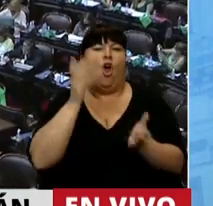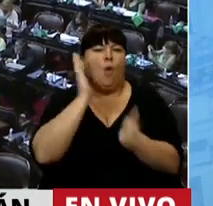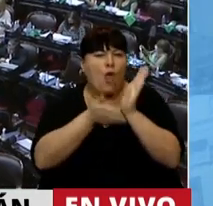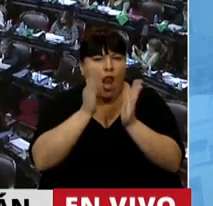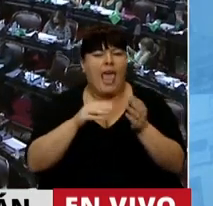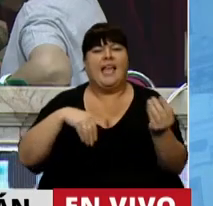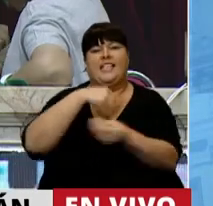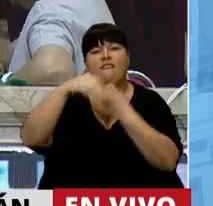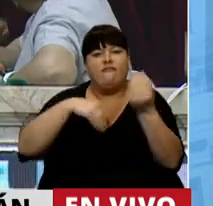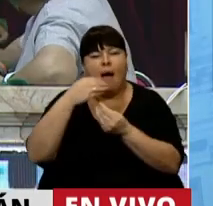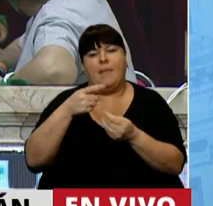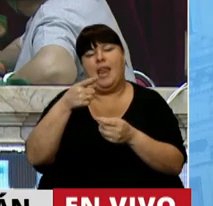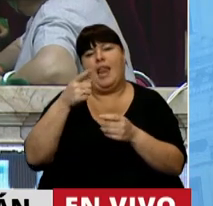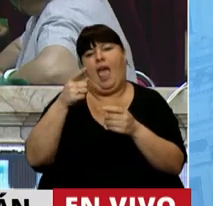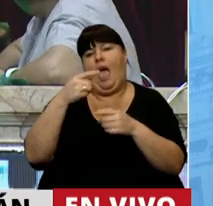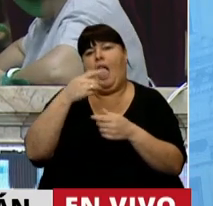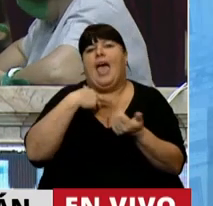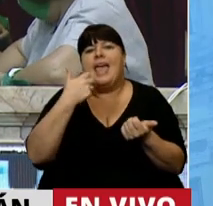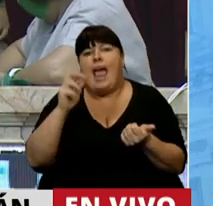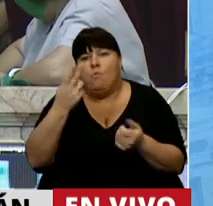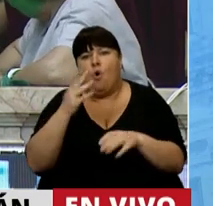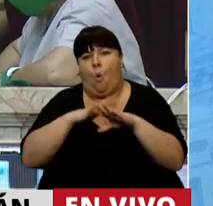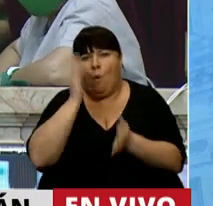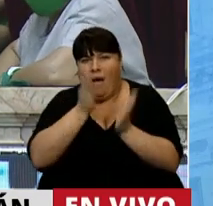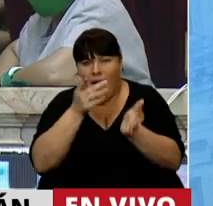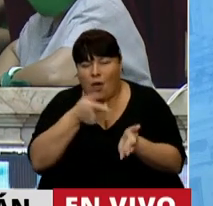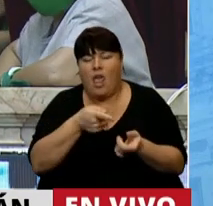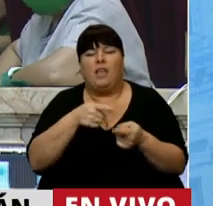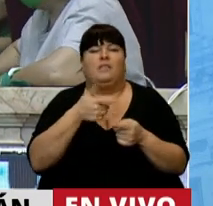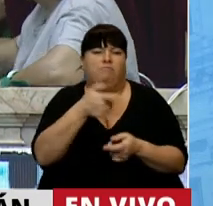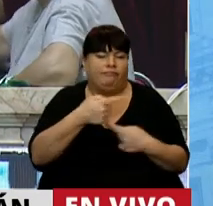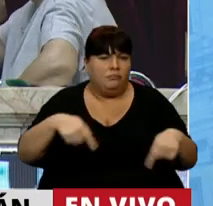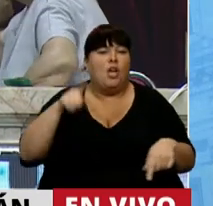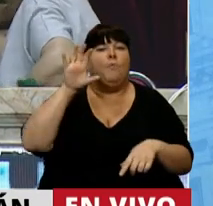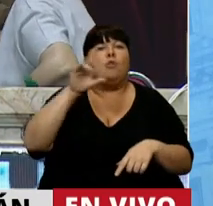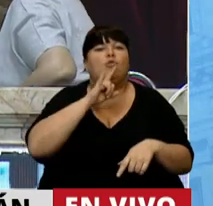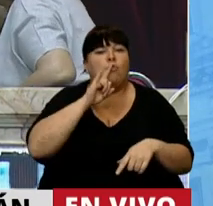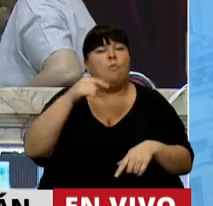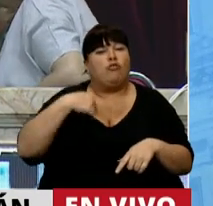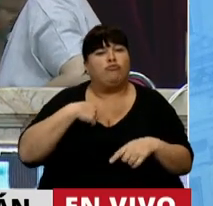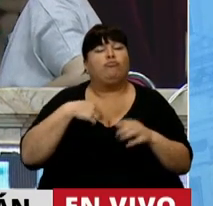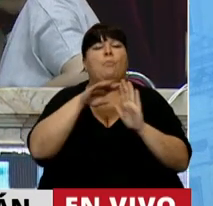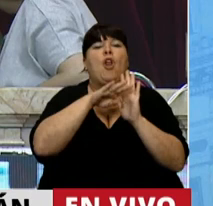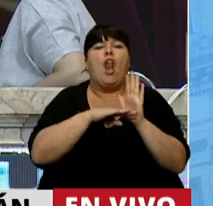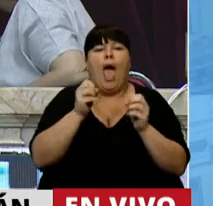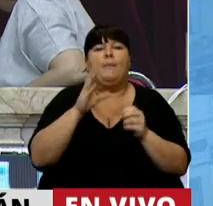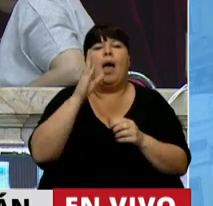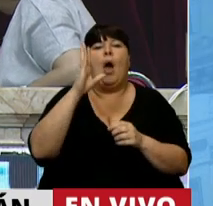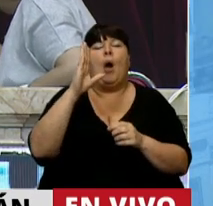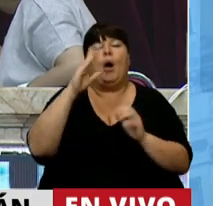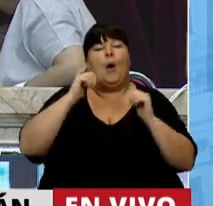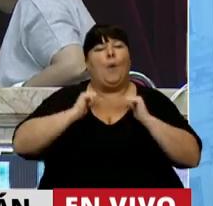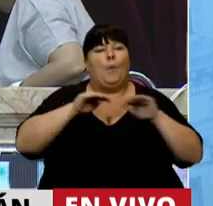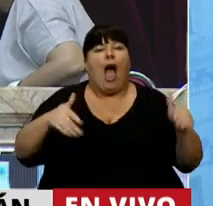violencia, con familiares que han perdido a sus hijas y que en la provincia de Tucumán llevo adelante un programa que se llama Banco